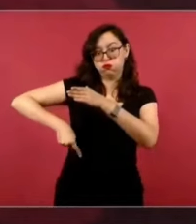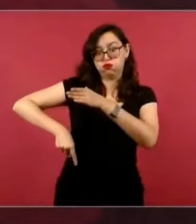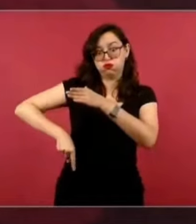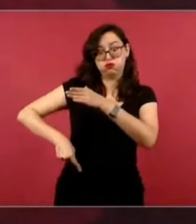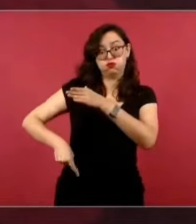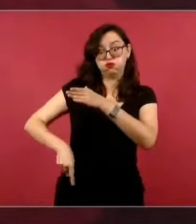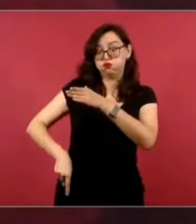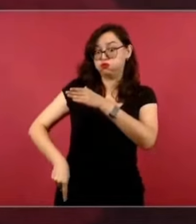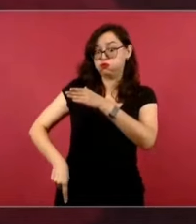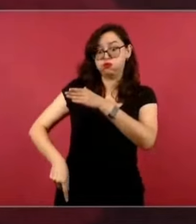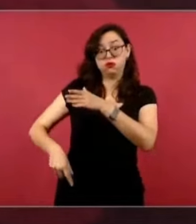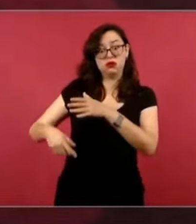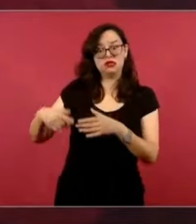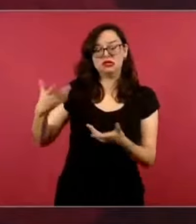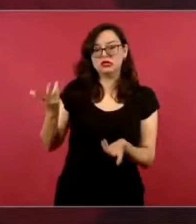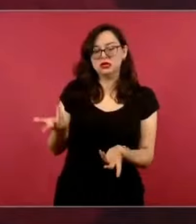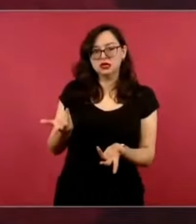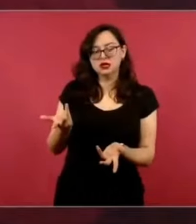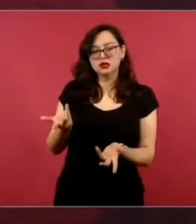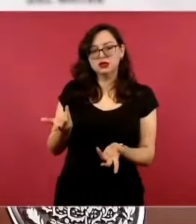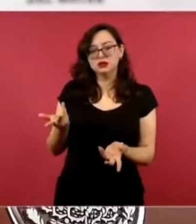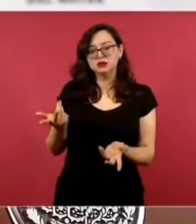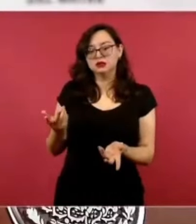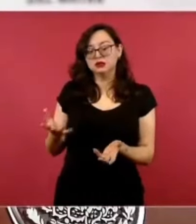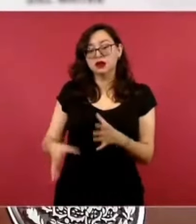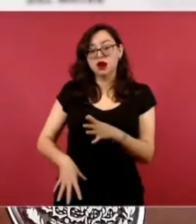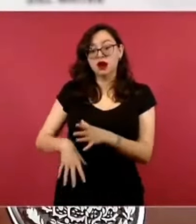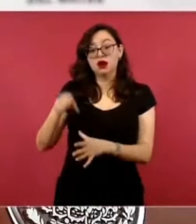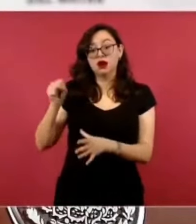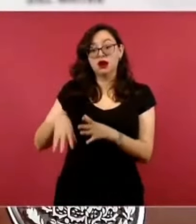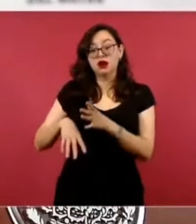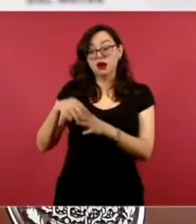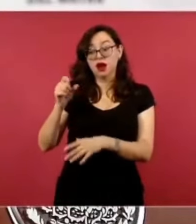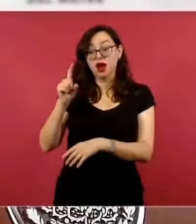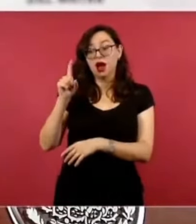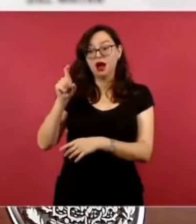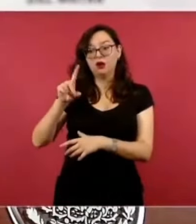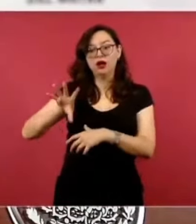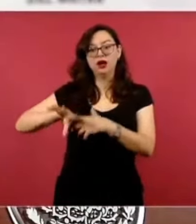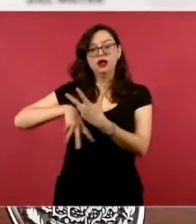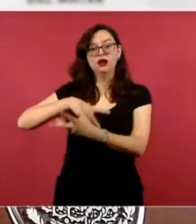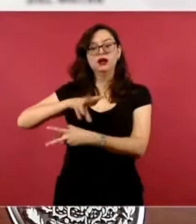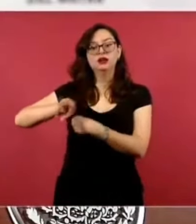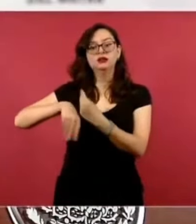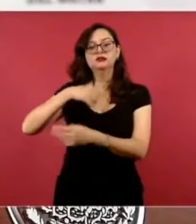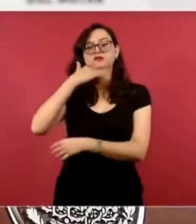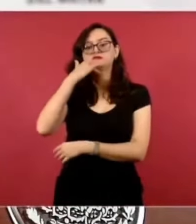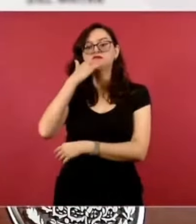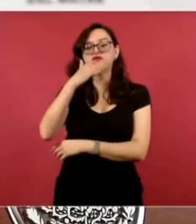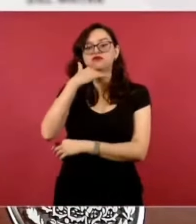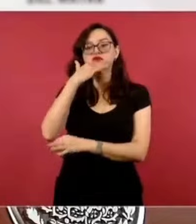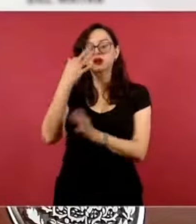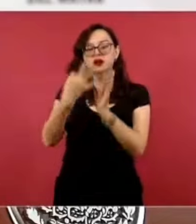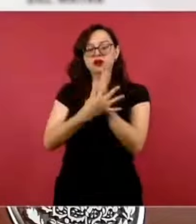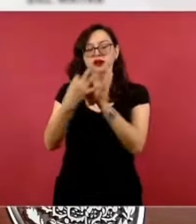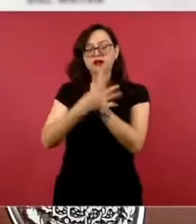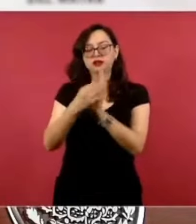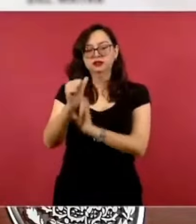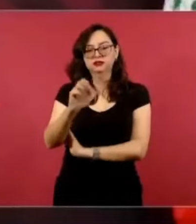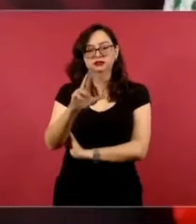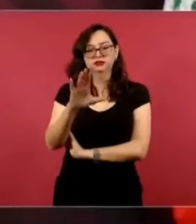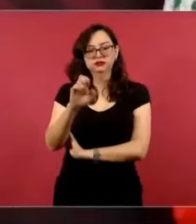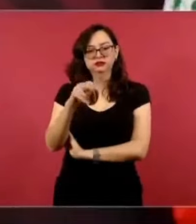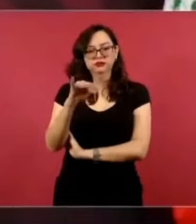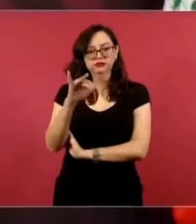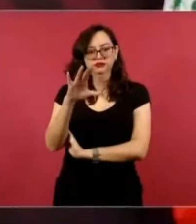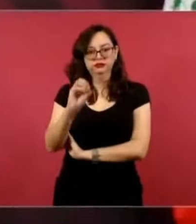y ya se estaba extrayendo arsénico, entre otros metales